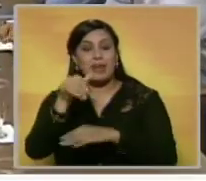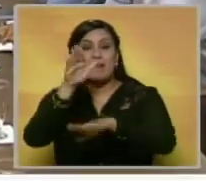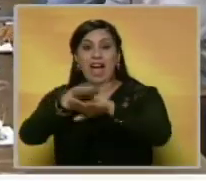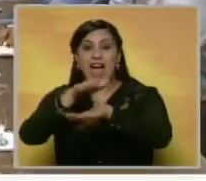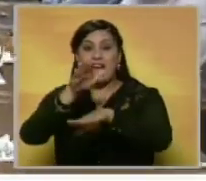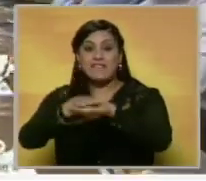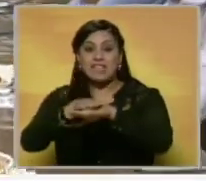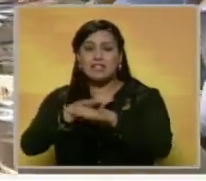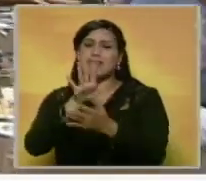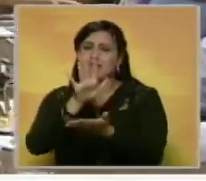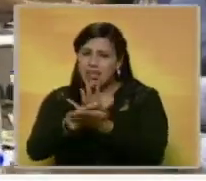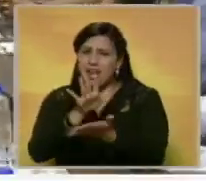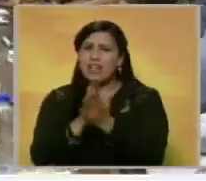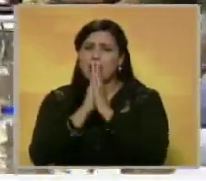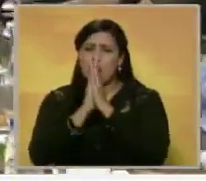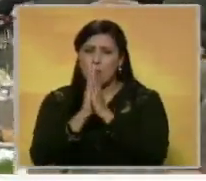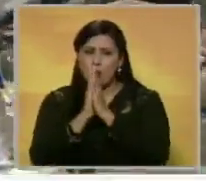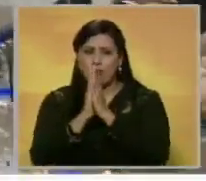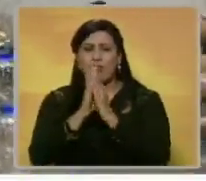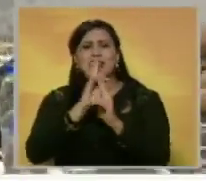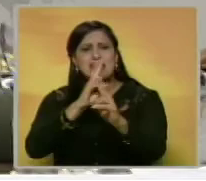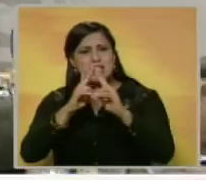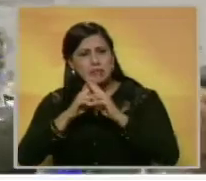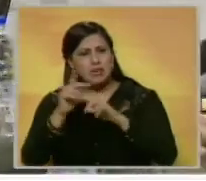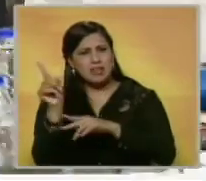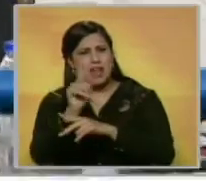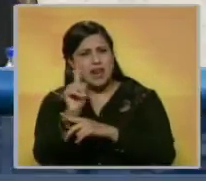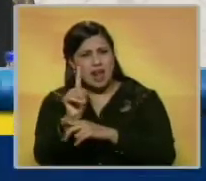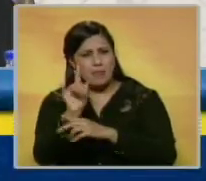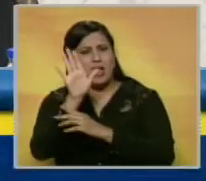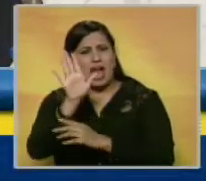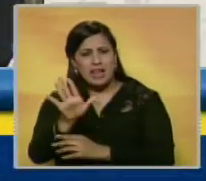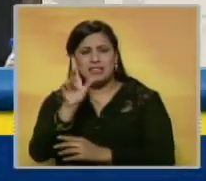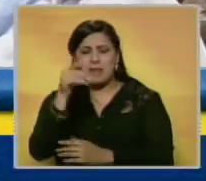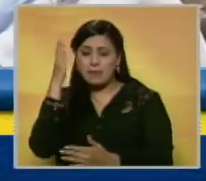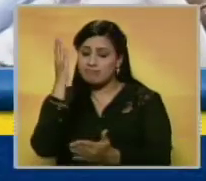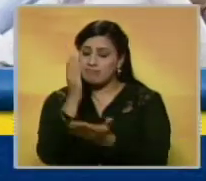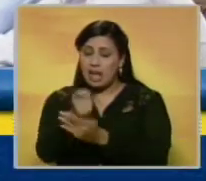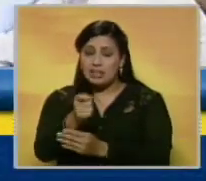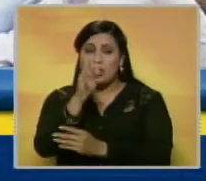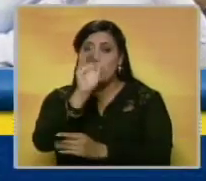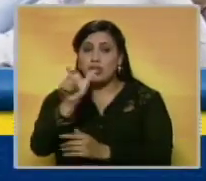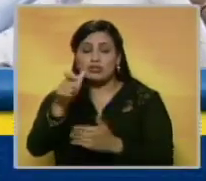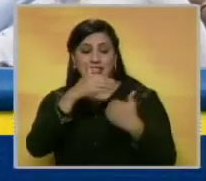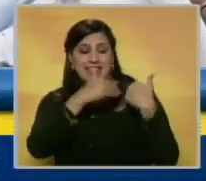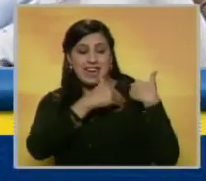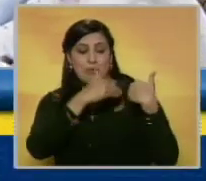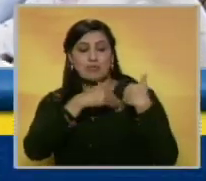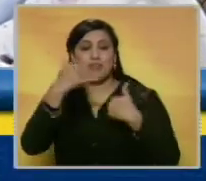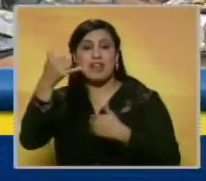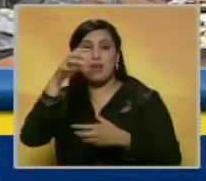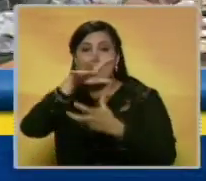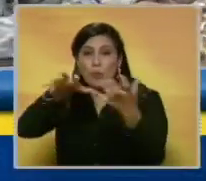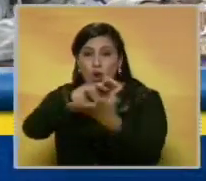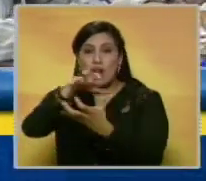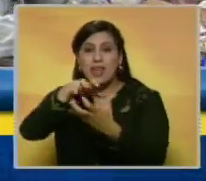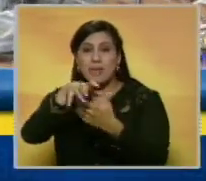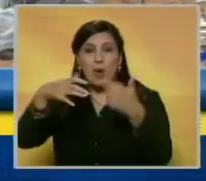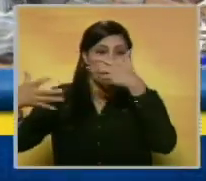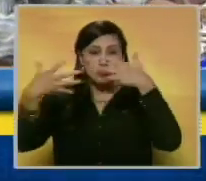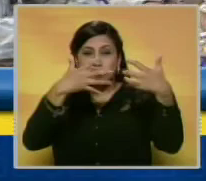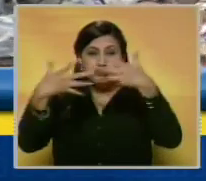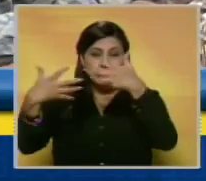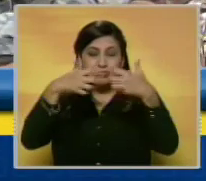solicitaron celeridad y respuesta oportuna, así como sanciones a todos los responsables de las llamadas Guarimbas que se